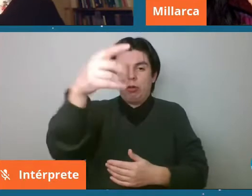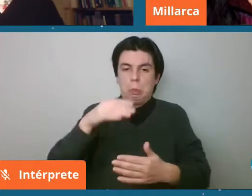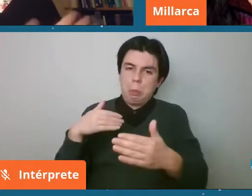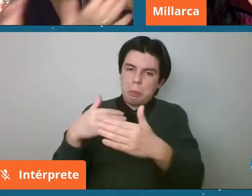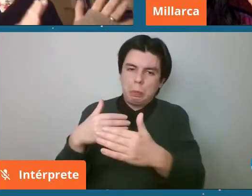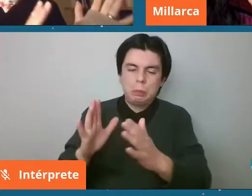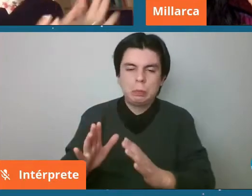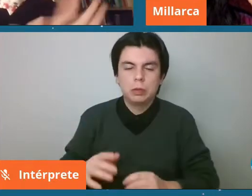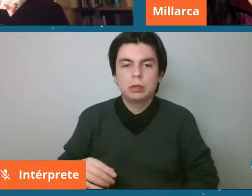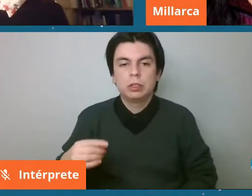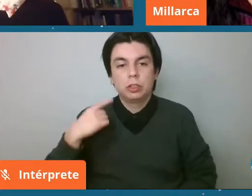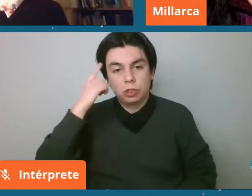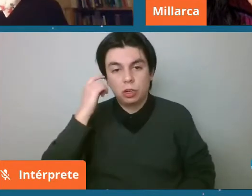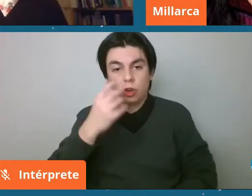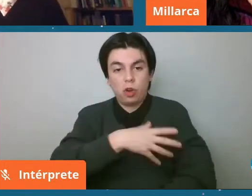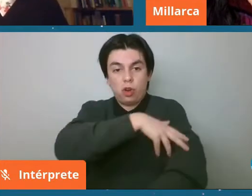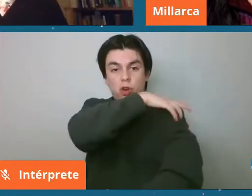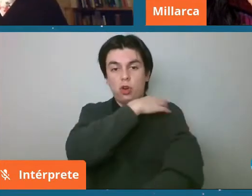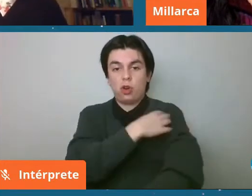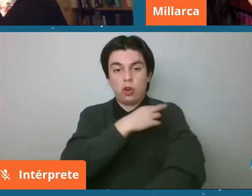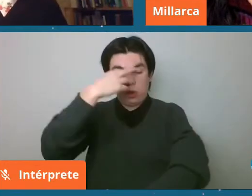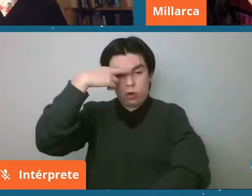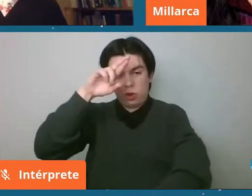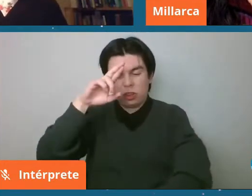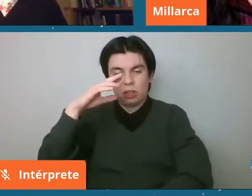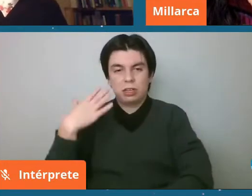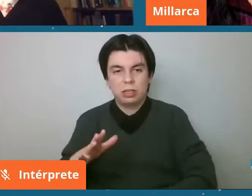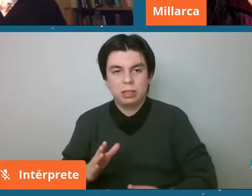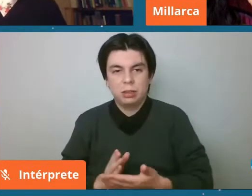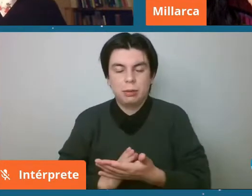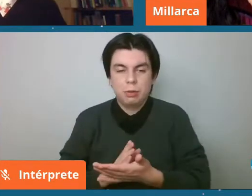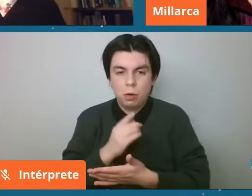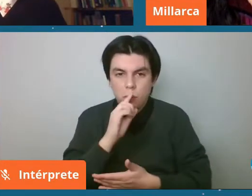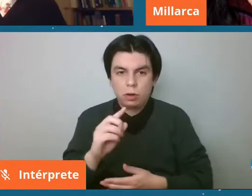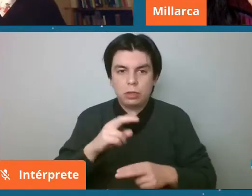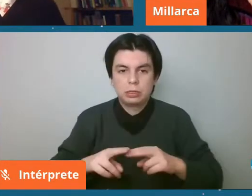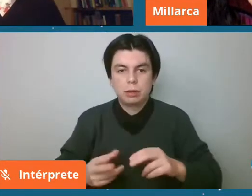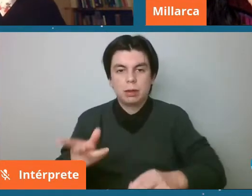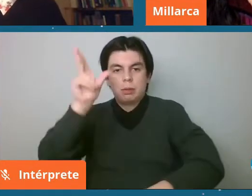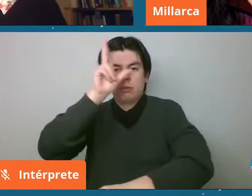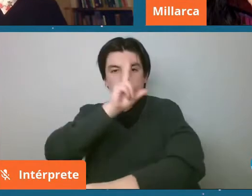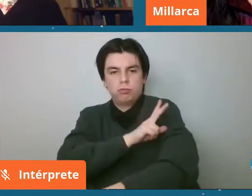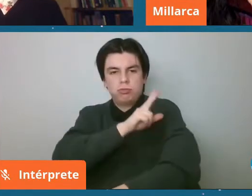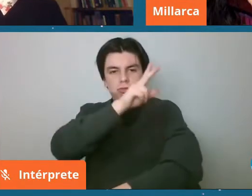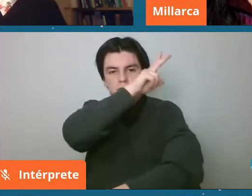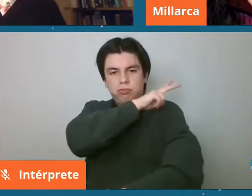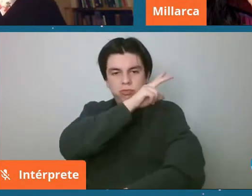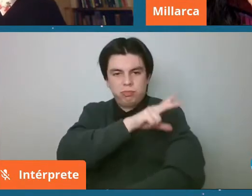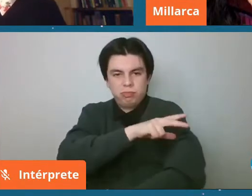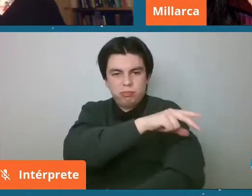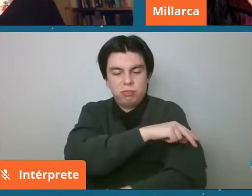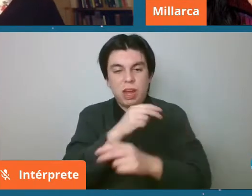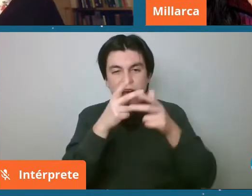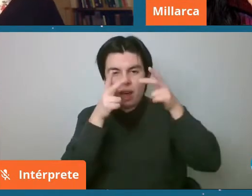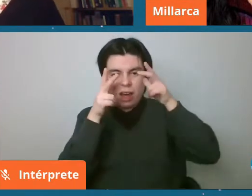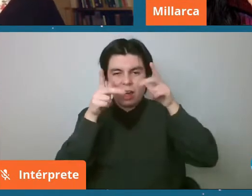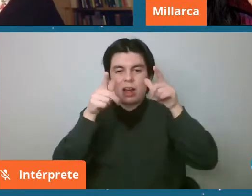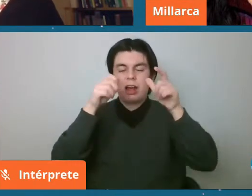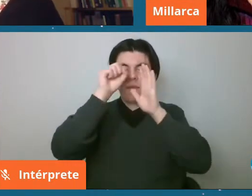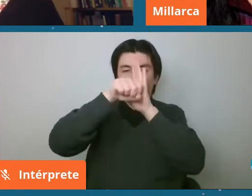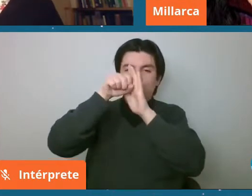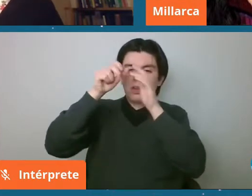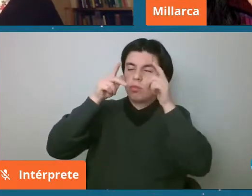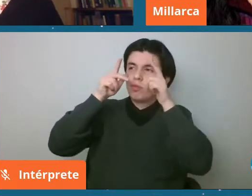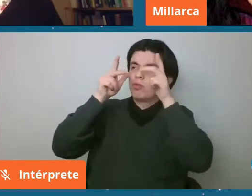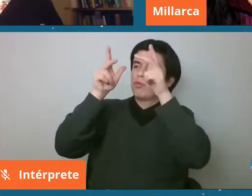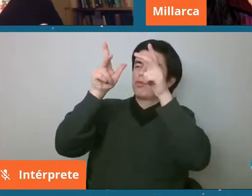en Chacana Norte digamos se van a empezar a instalar las cámaras y en segundo lugar ¿cuál